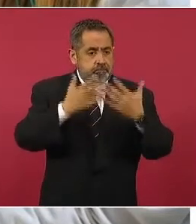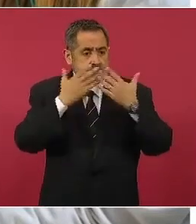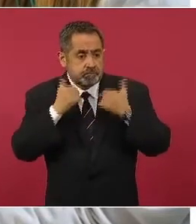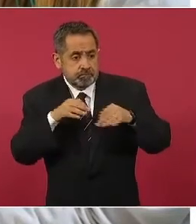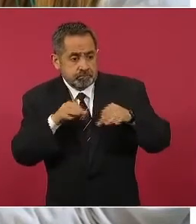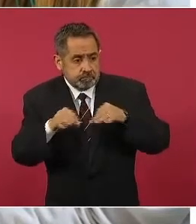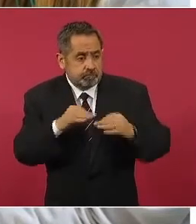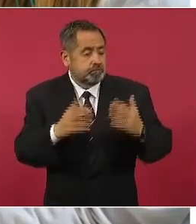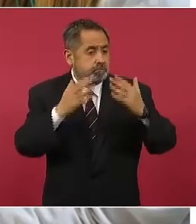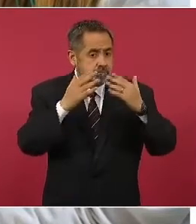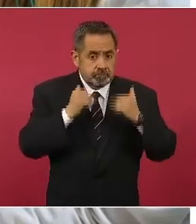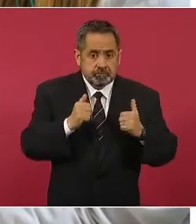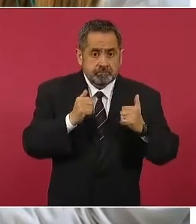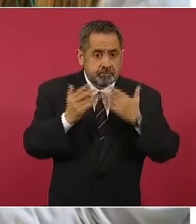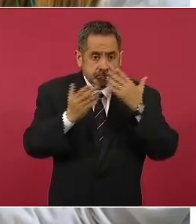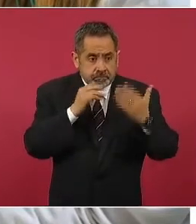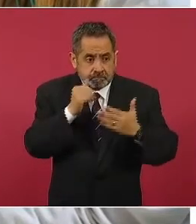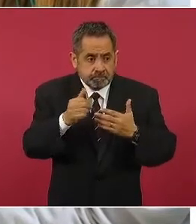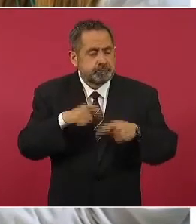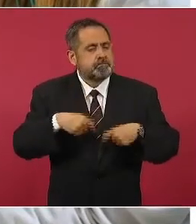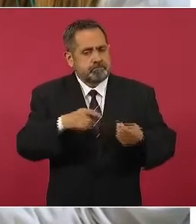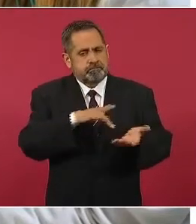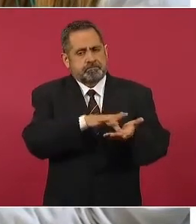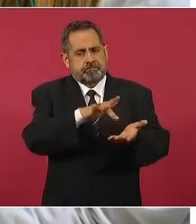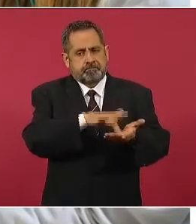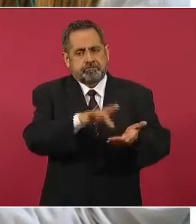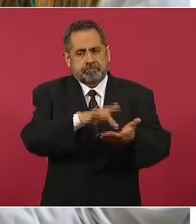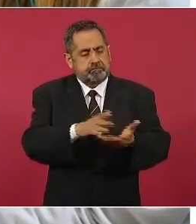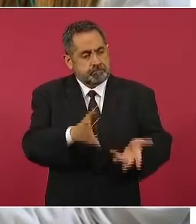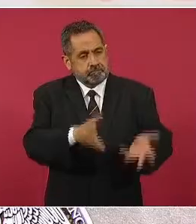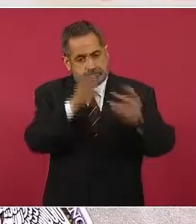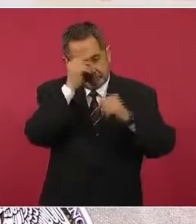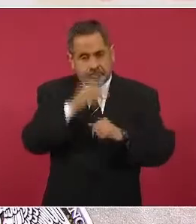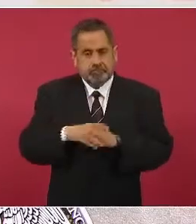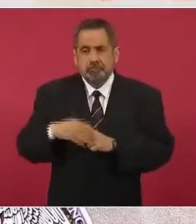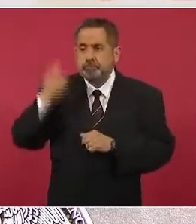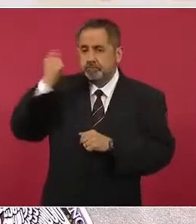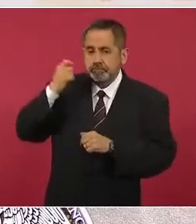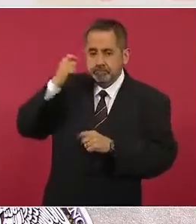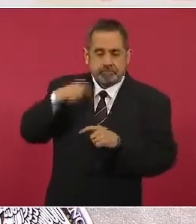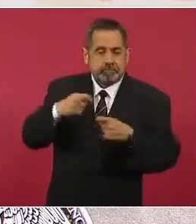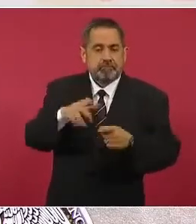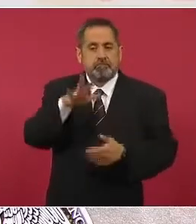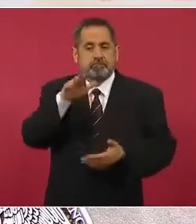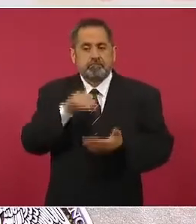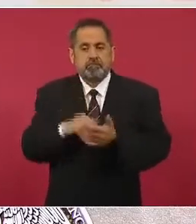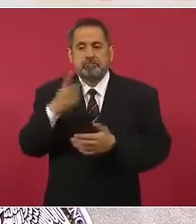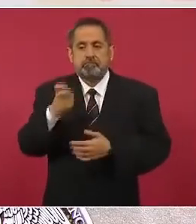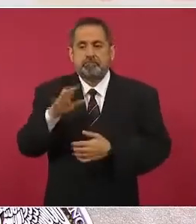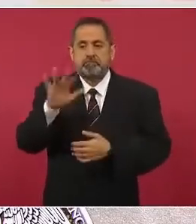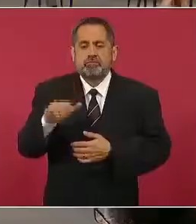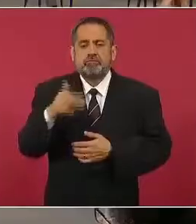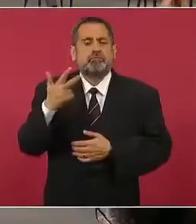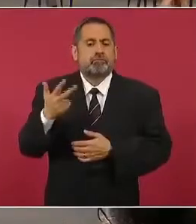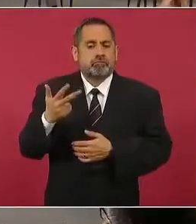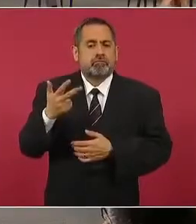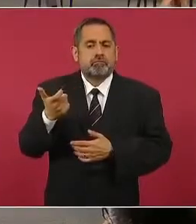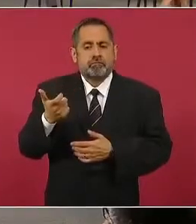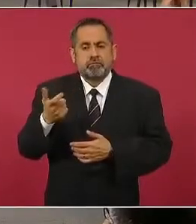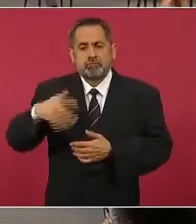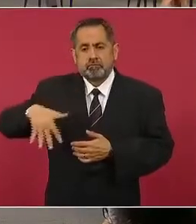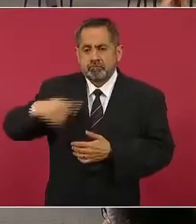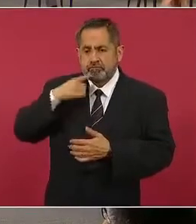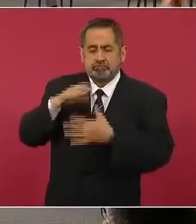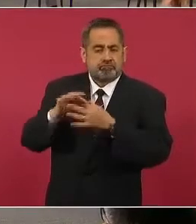trabajan y en ese sentido pues decirles nuevamente que el programa otorga una beca de 5 mil 258, que como bien mencioné